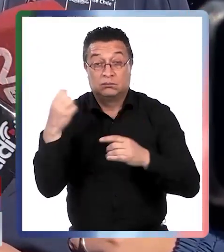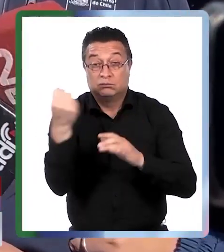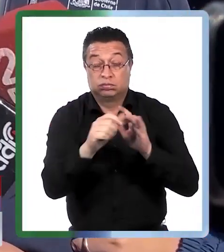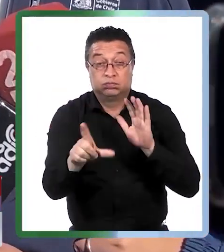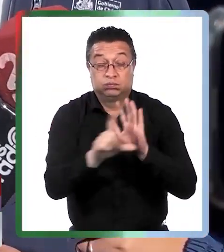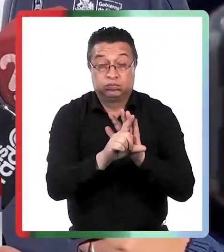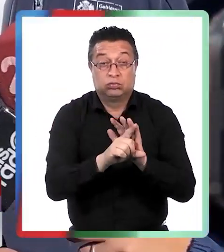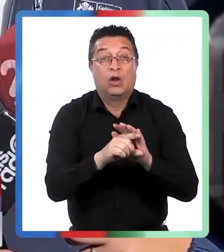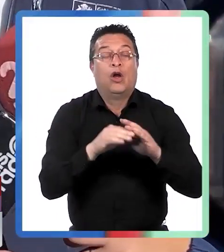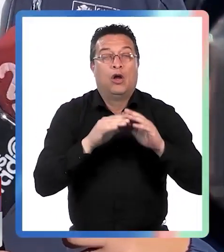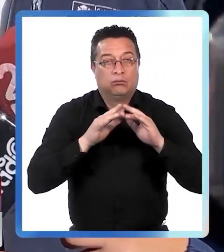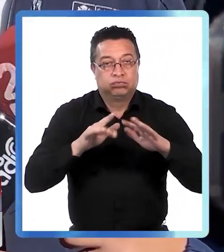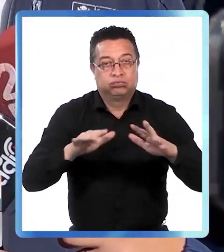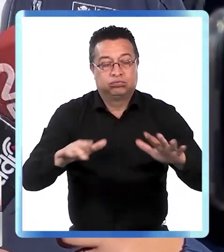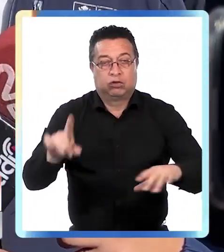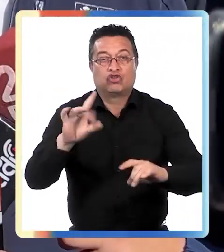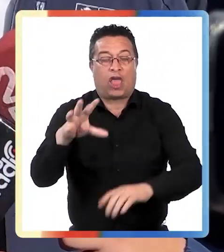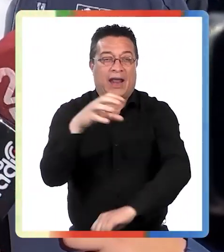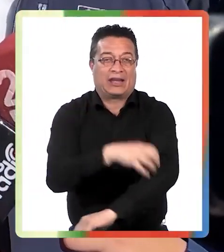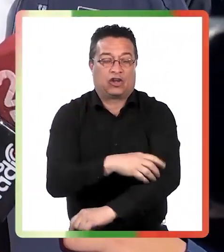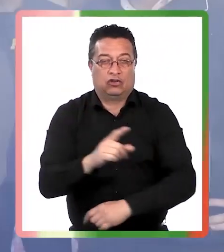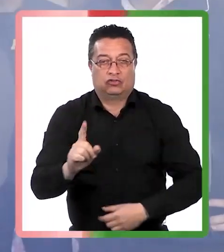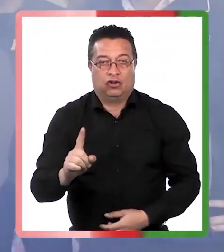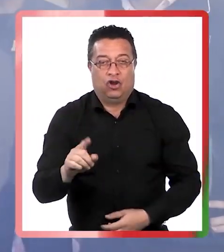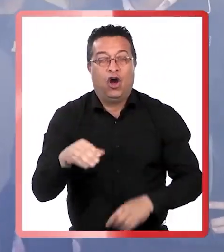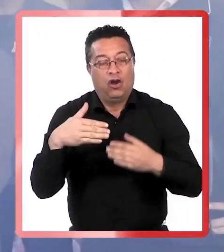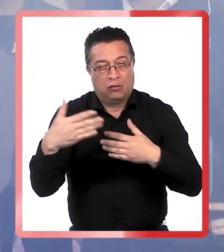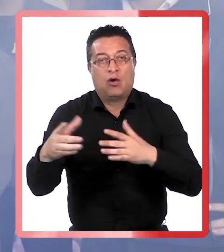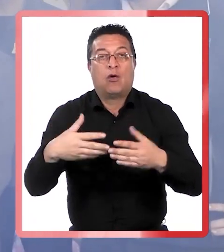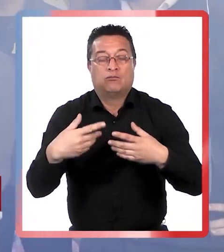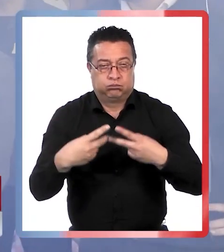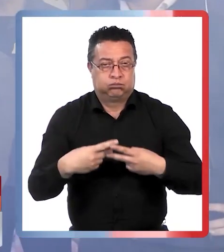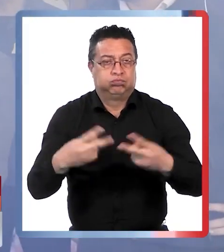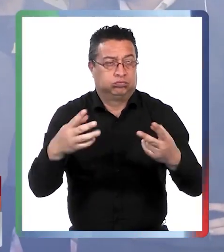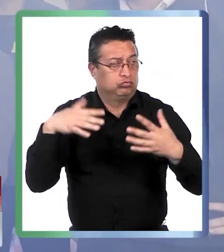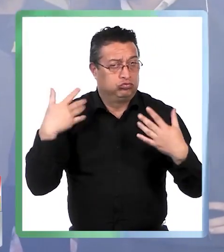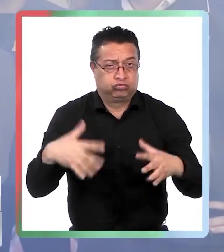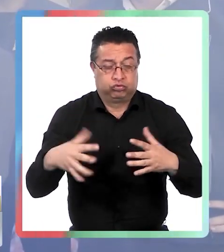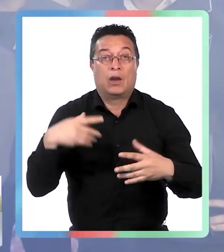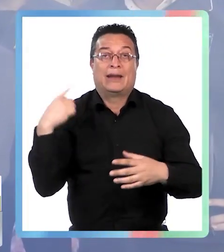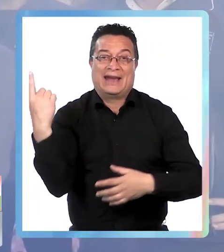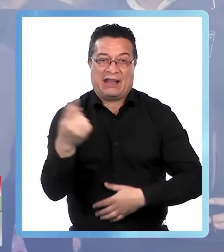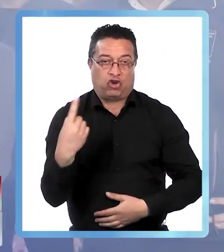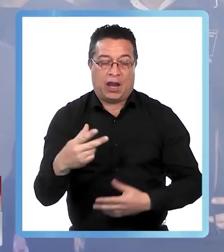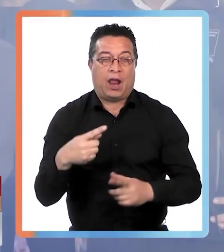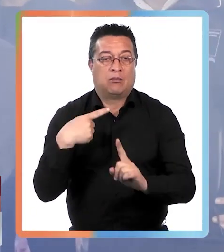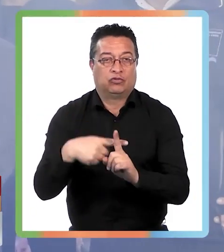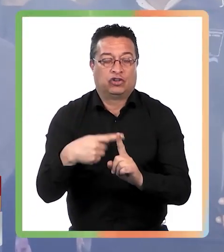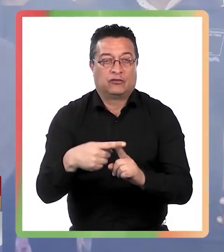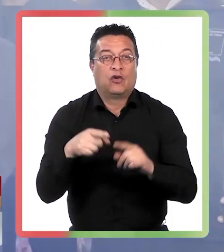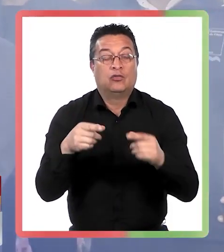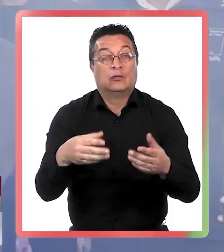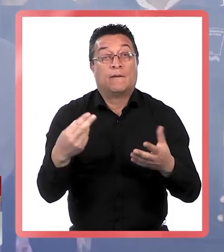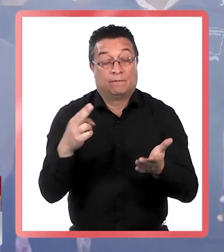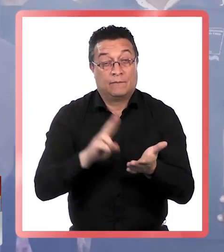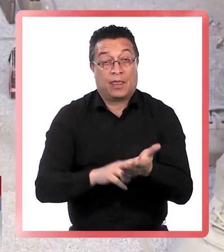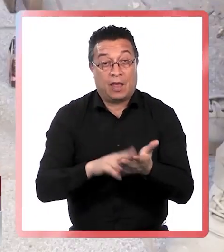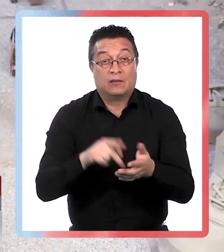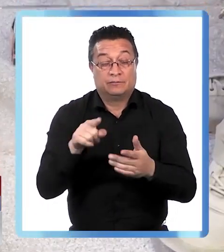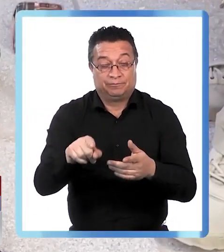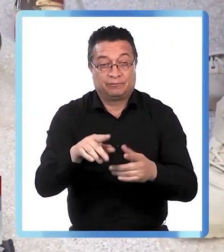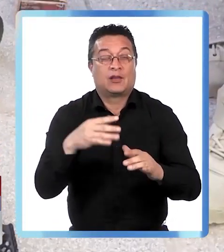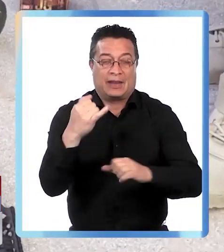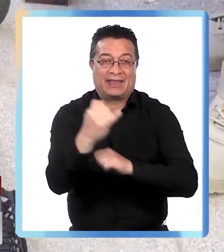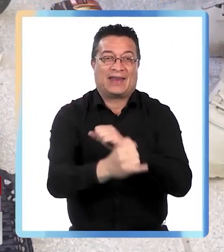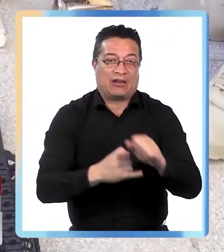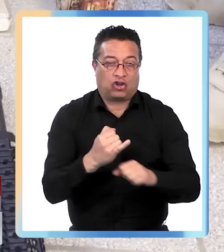delitos trascienden las fronteras de la región. Entonces, este es un golpe policial de alcance y relevancia nacional. Tiene, ciertamente, también una